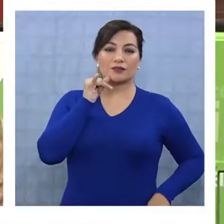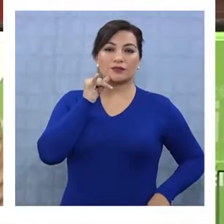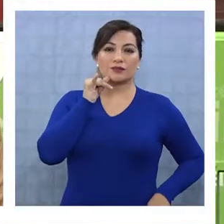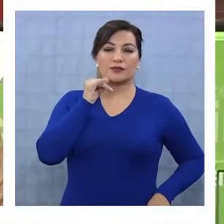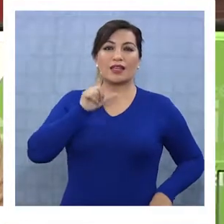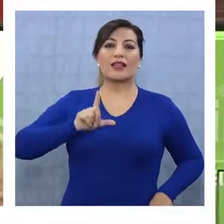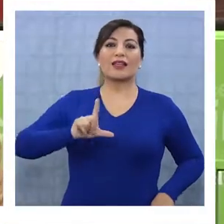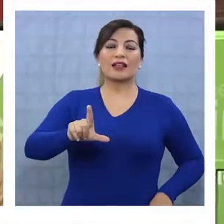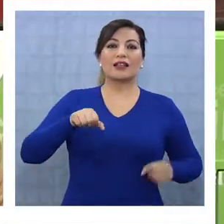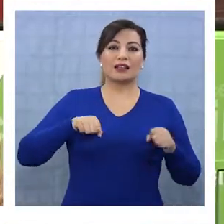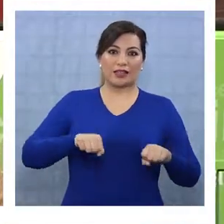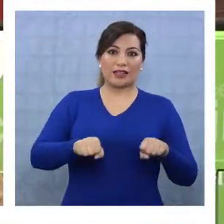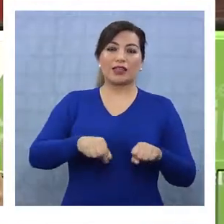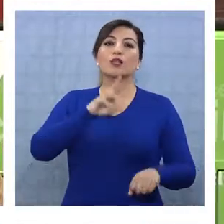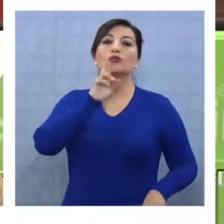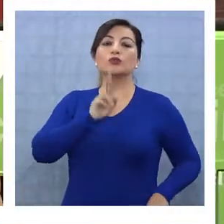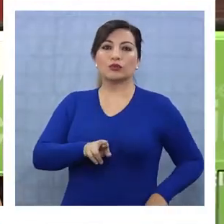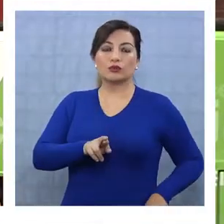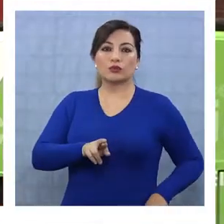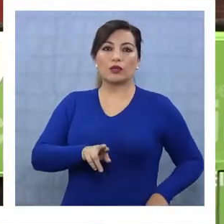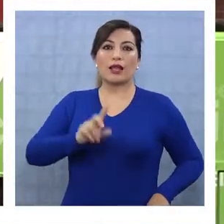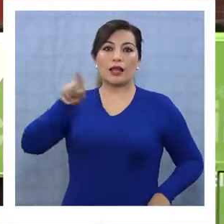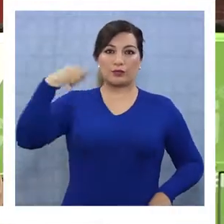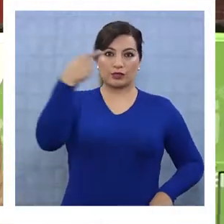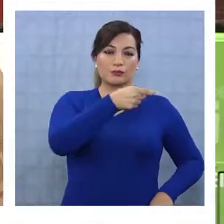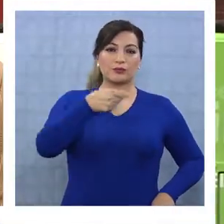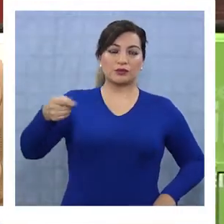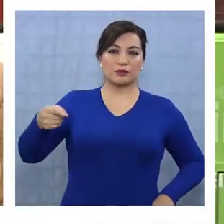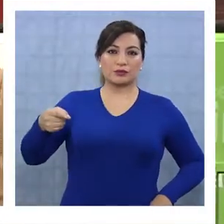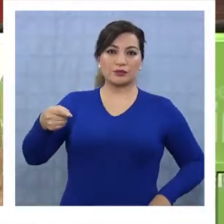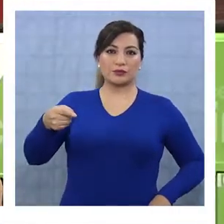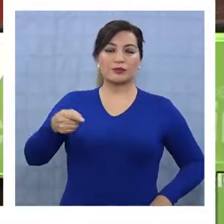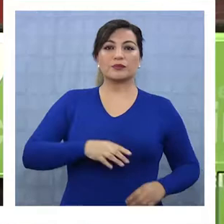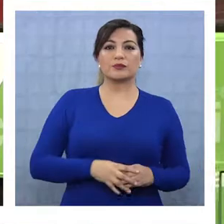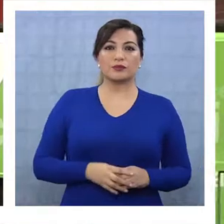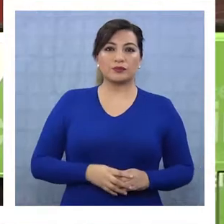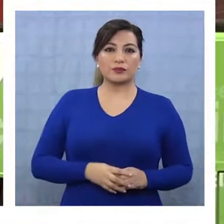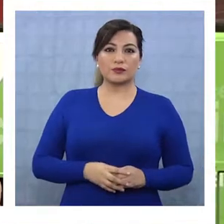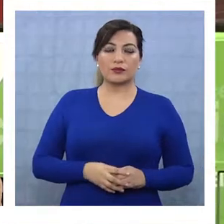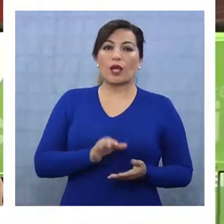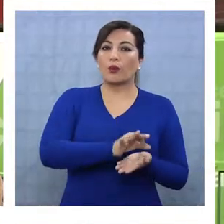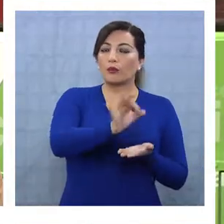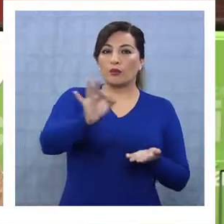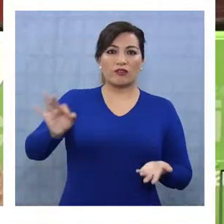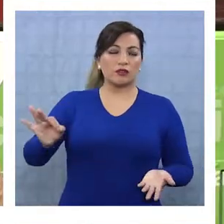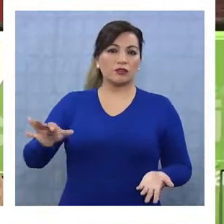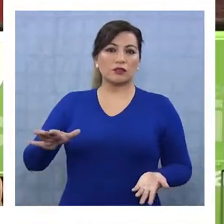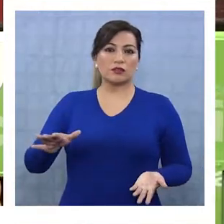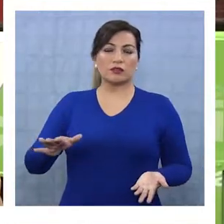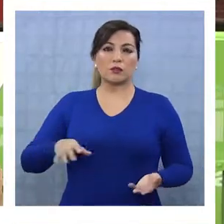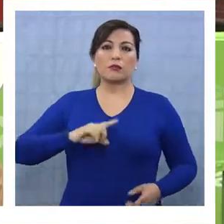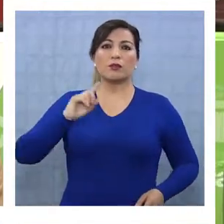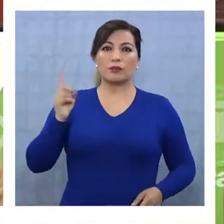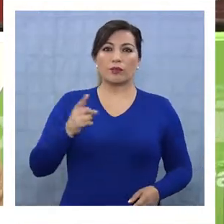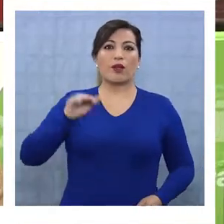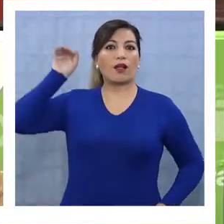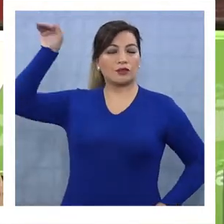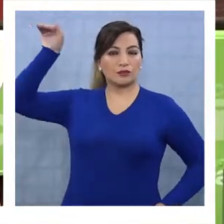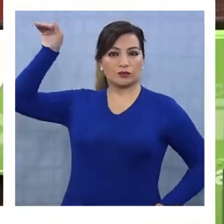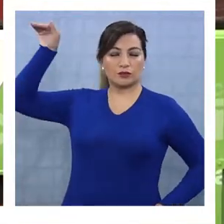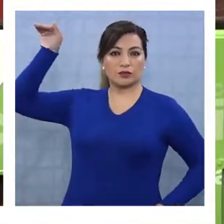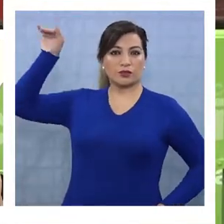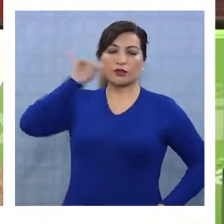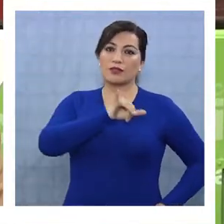en el líder, en el sector sur. Toda la otra semana vamos a estar en las comunas rurales, pero partiendo principalmente con